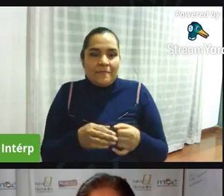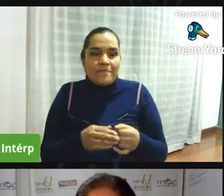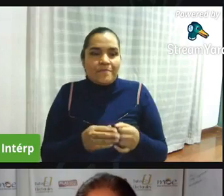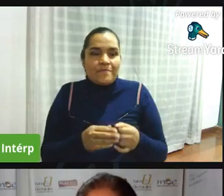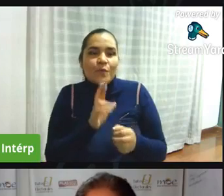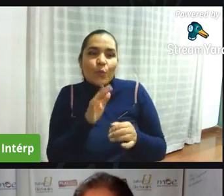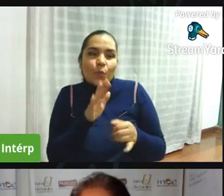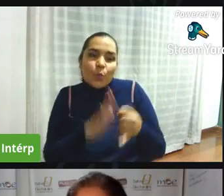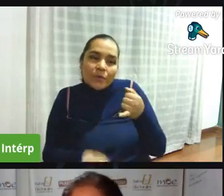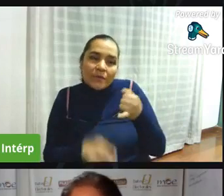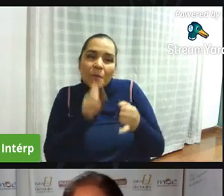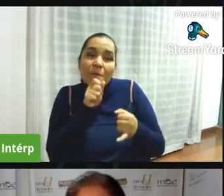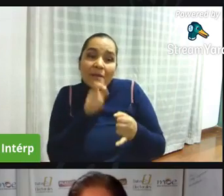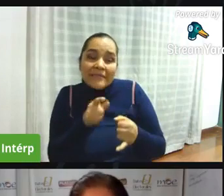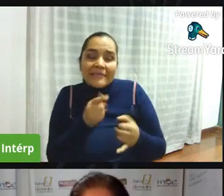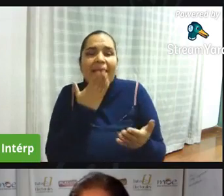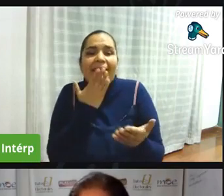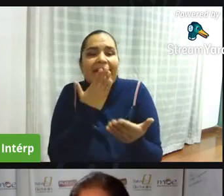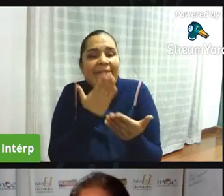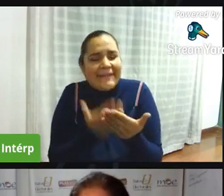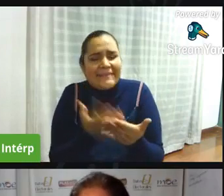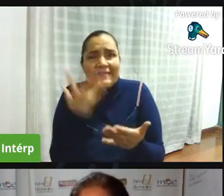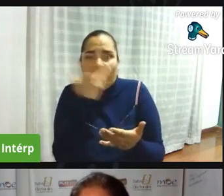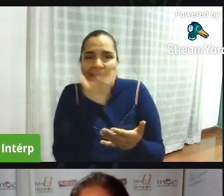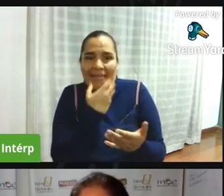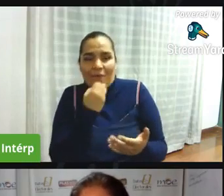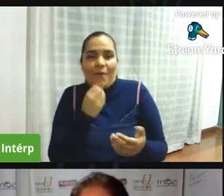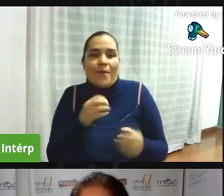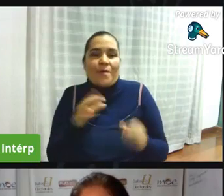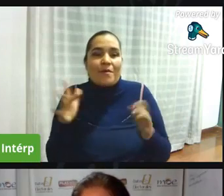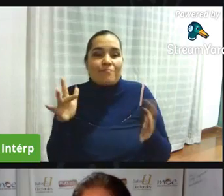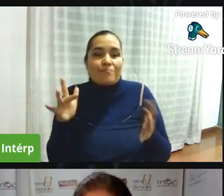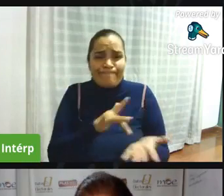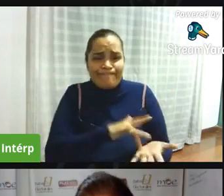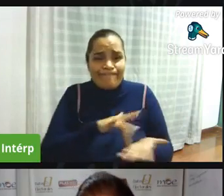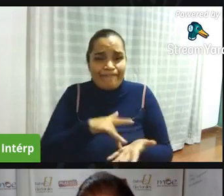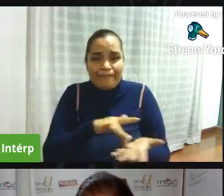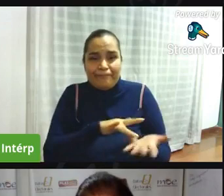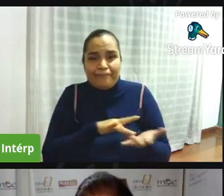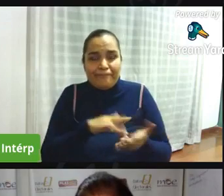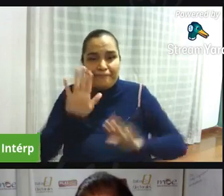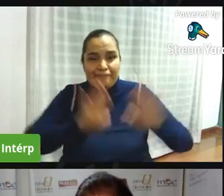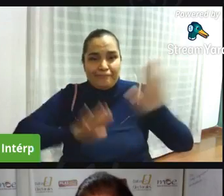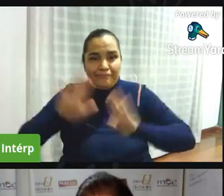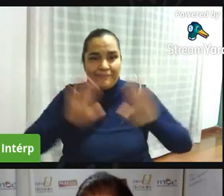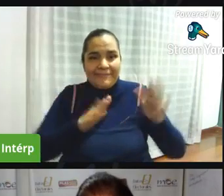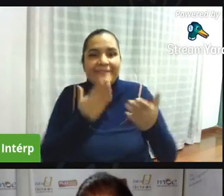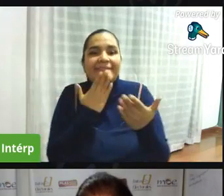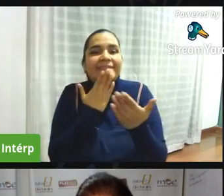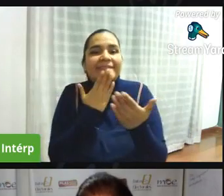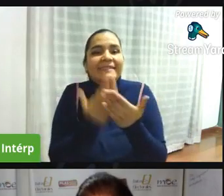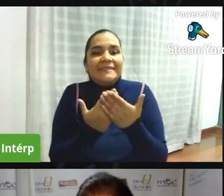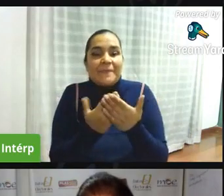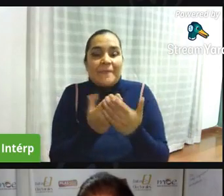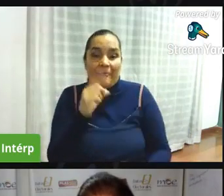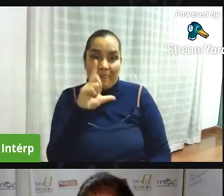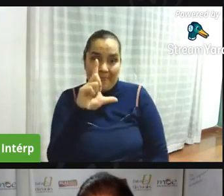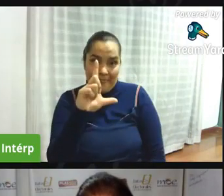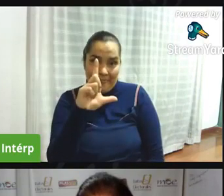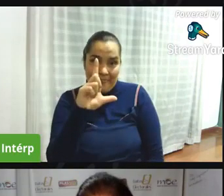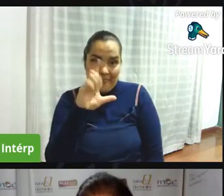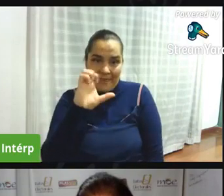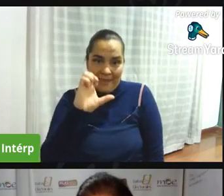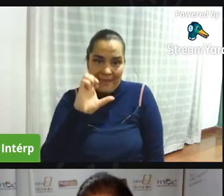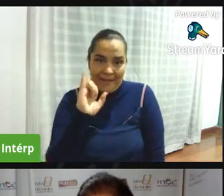y gracias de nuevo por conectarse por estar aquí con nosotros lady herrera dice la forma de elección está